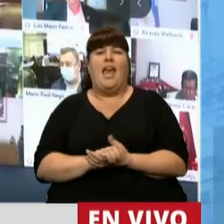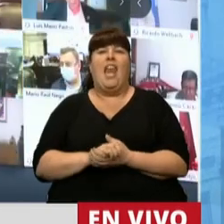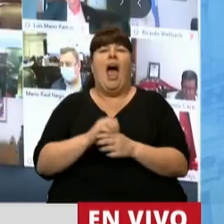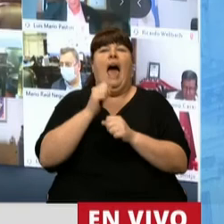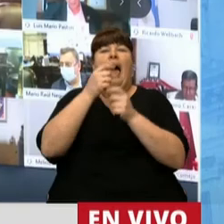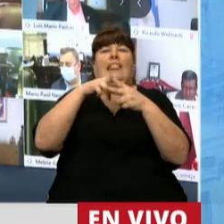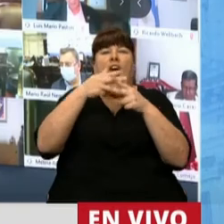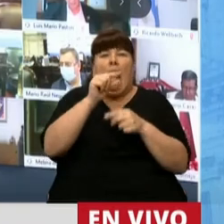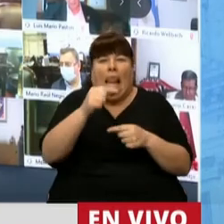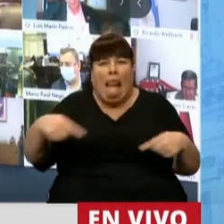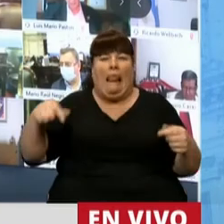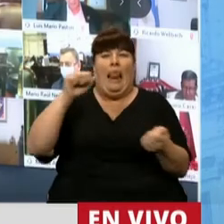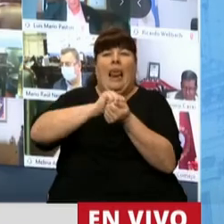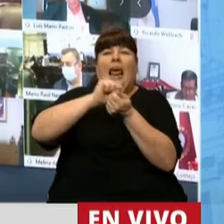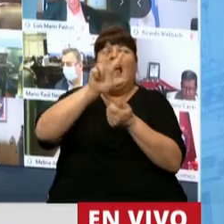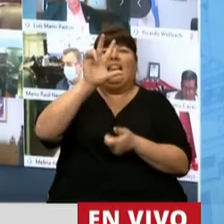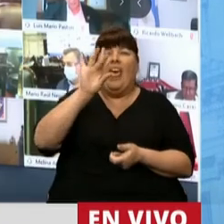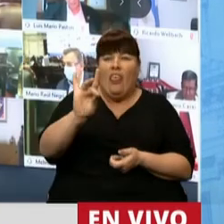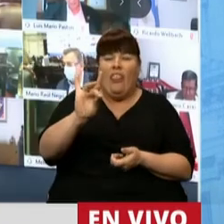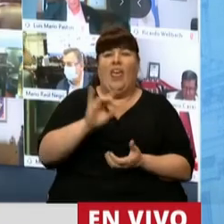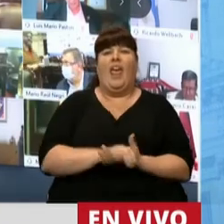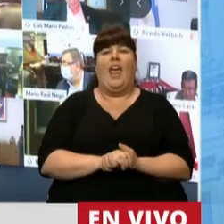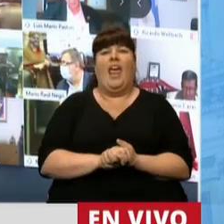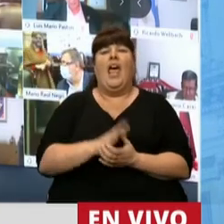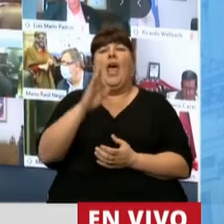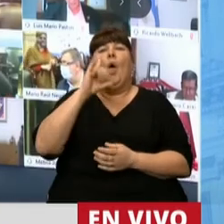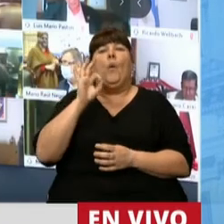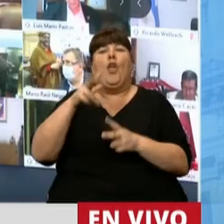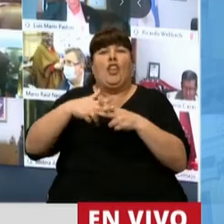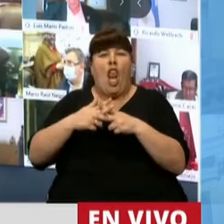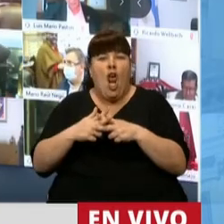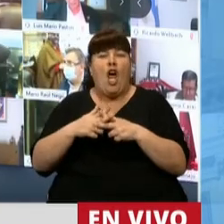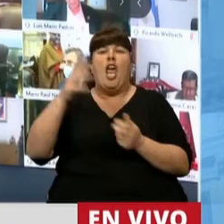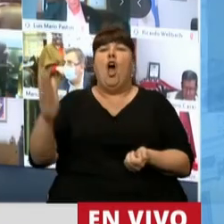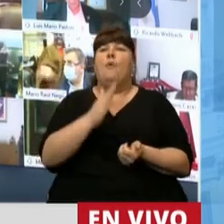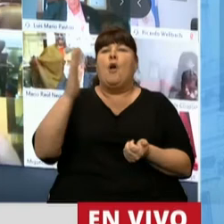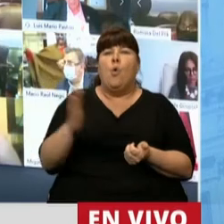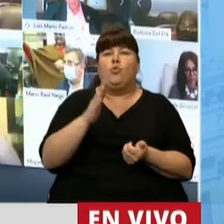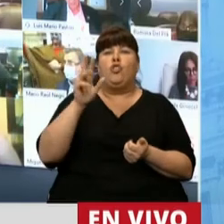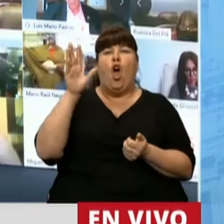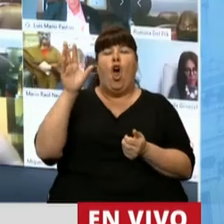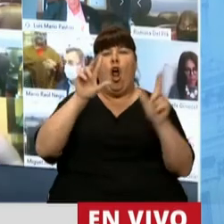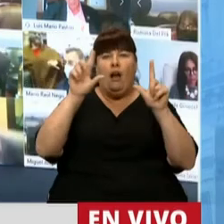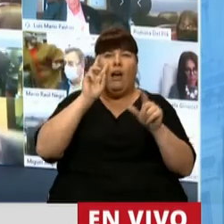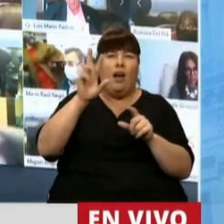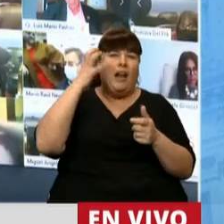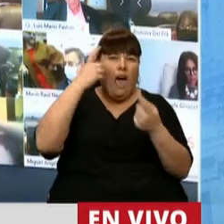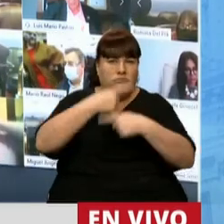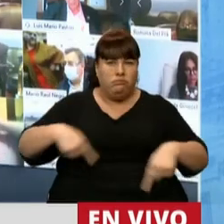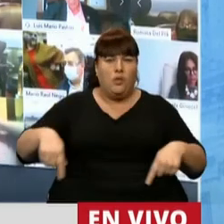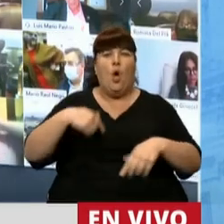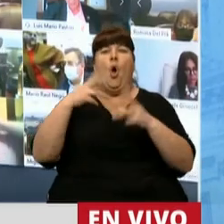nanotecnología, la impresión 3D, la biotecnología, la producción audiovisual, los